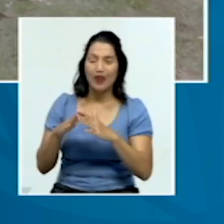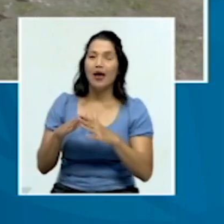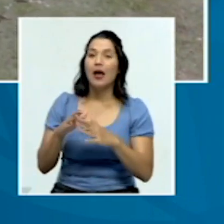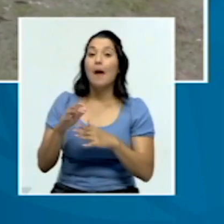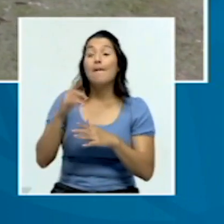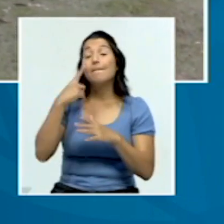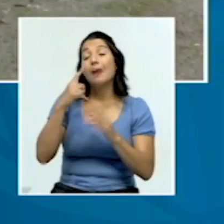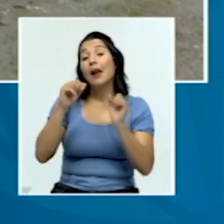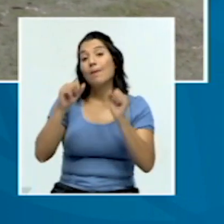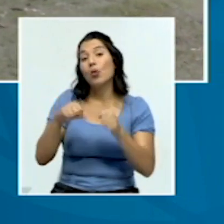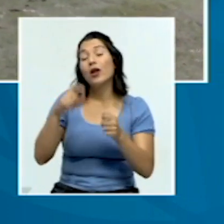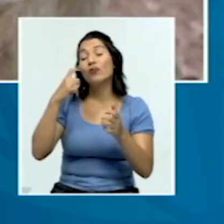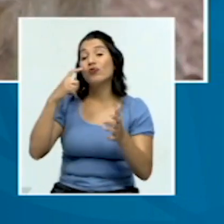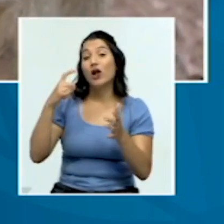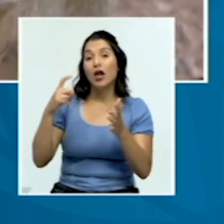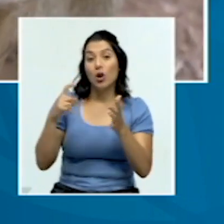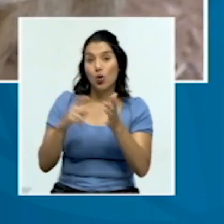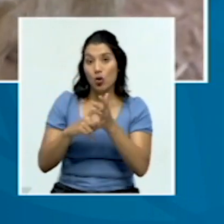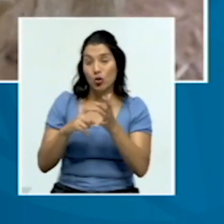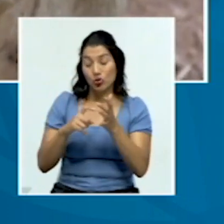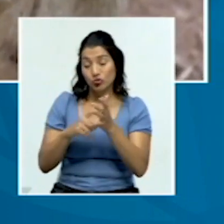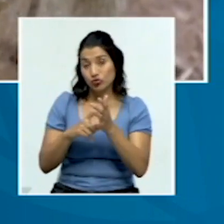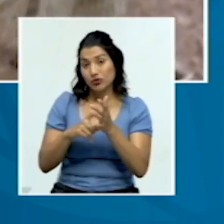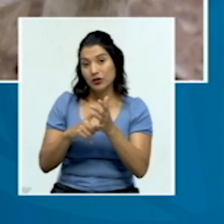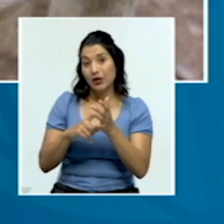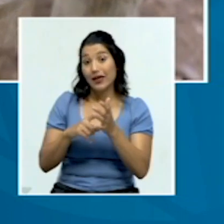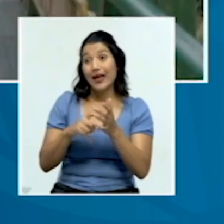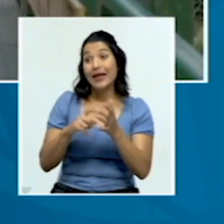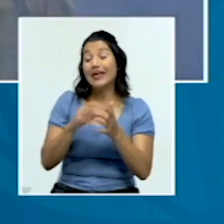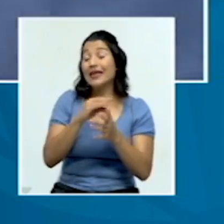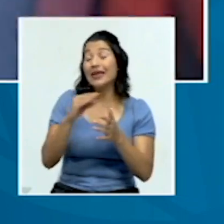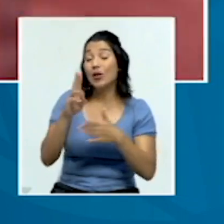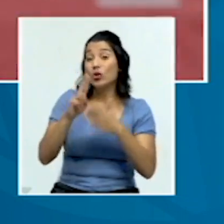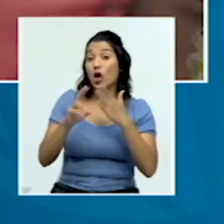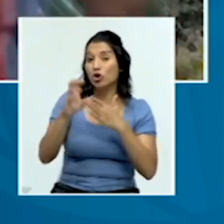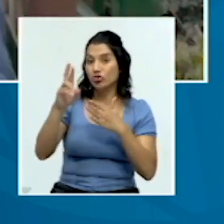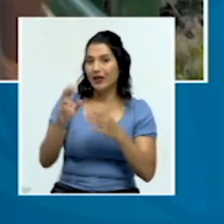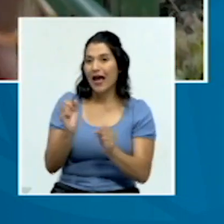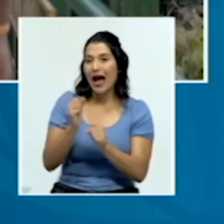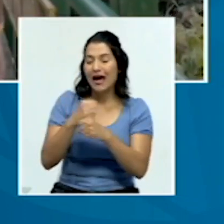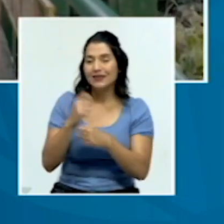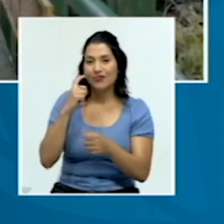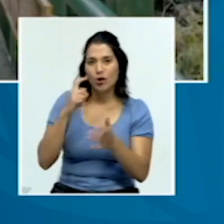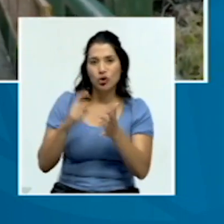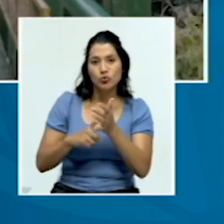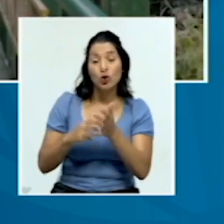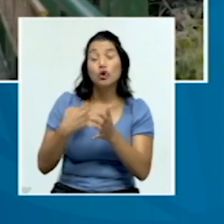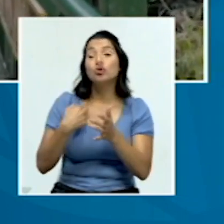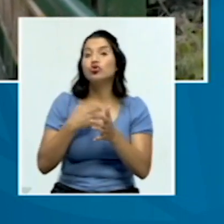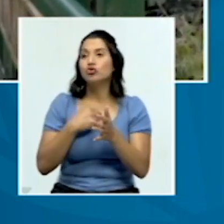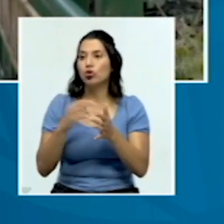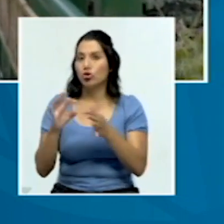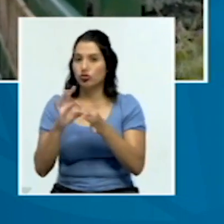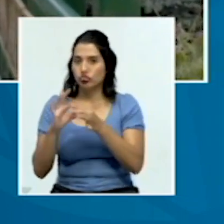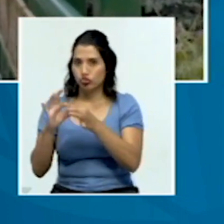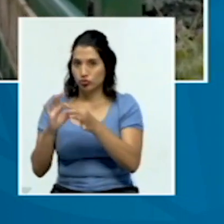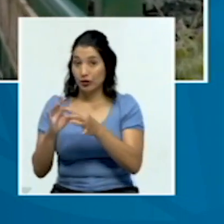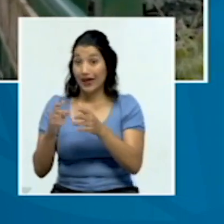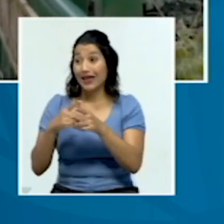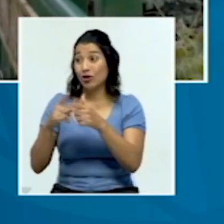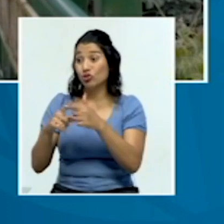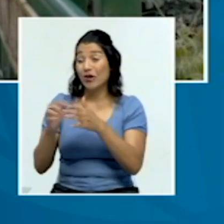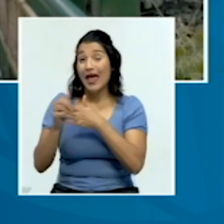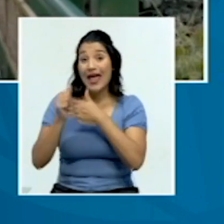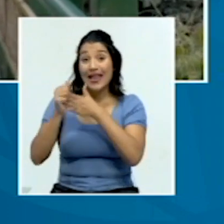del reconocimiento que se hace de la universidad, hemos hecho, pues, una correlación directa en donde hemos traído a los líderes